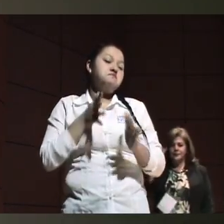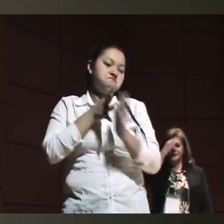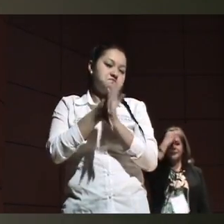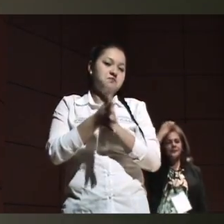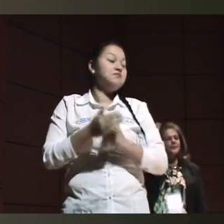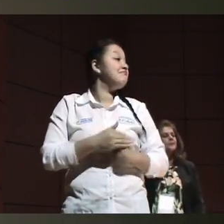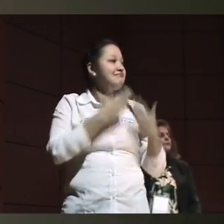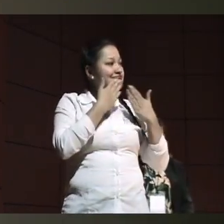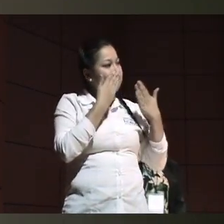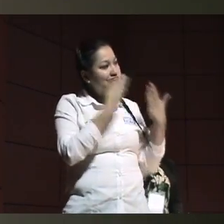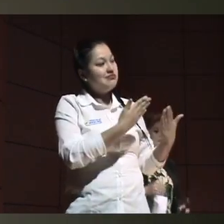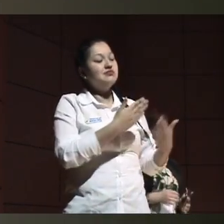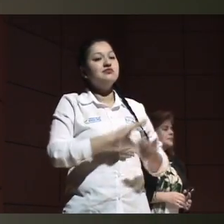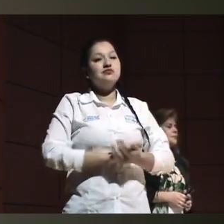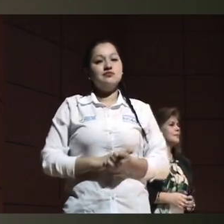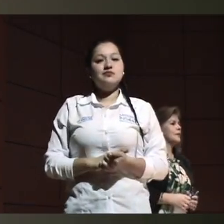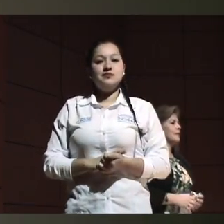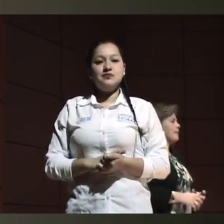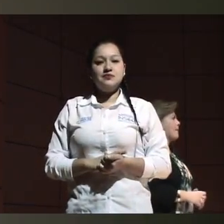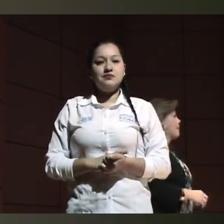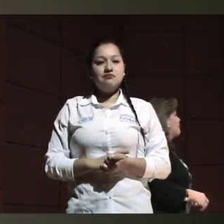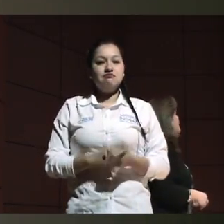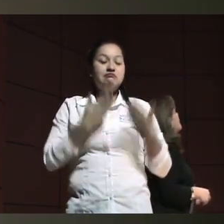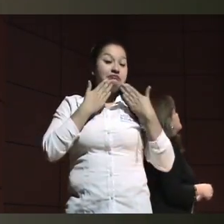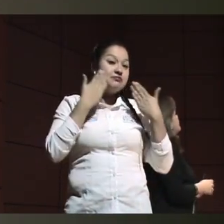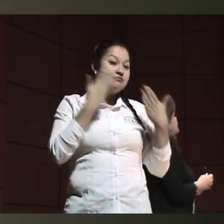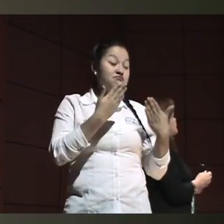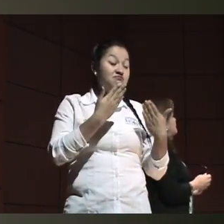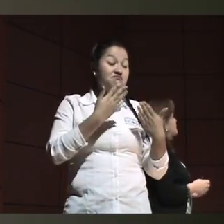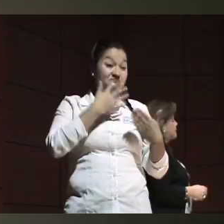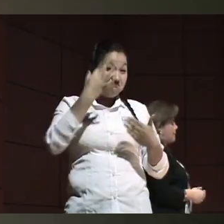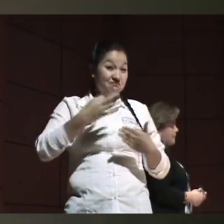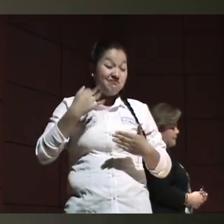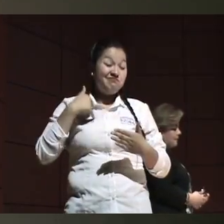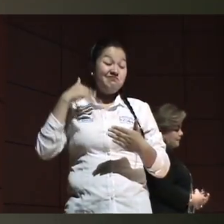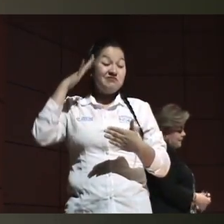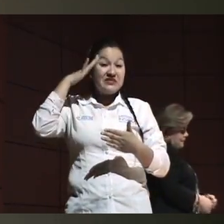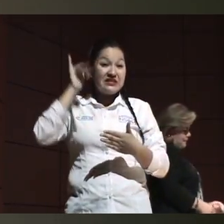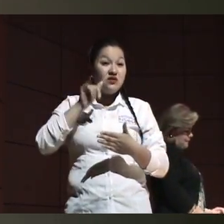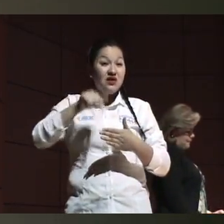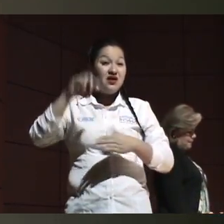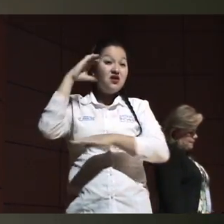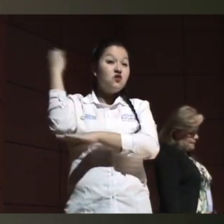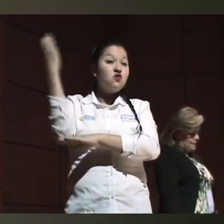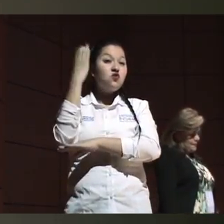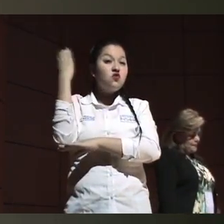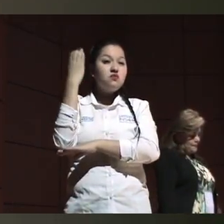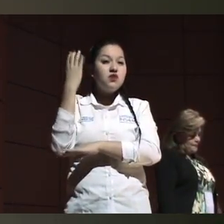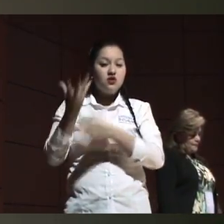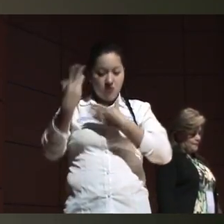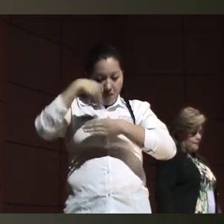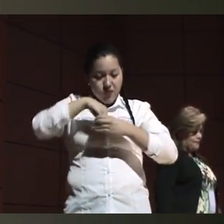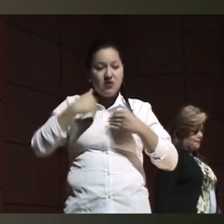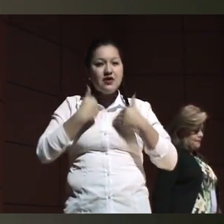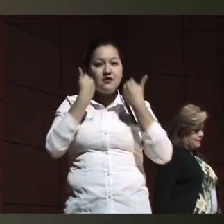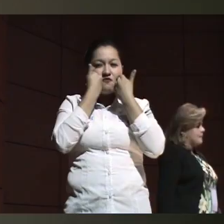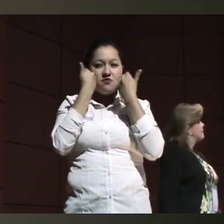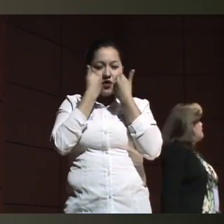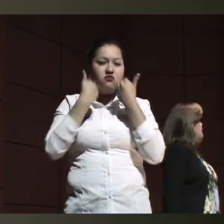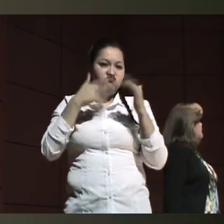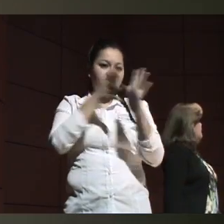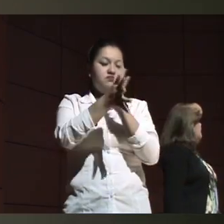Bueno, muchas gracias. Pues yo creo que lo importante es saber cómo vivir con él en Colombia y en qué ya con nuestra experiencia personal.